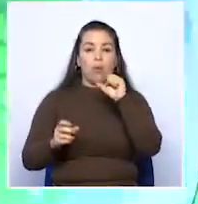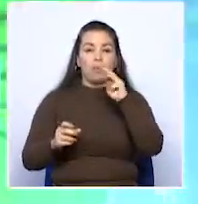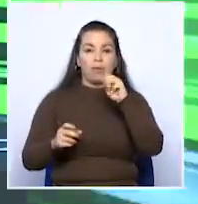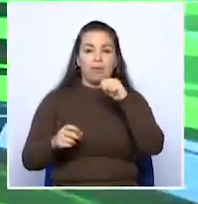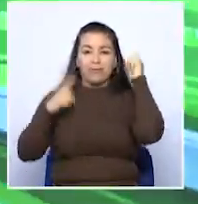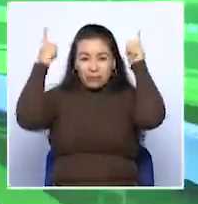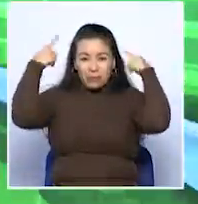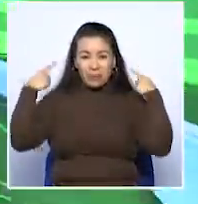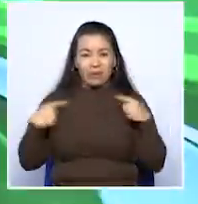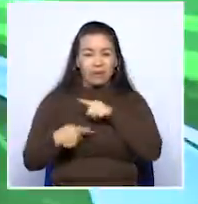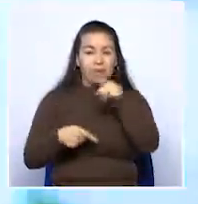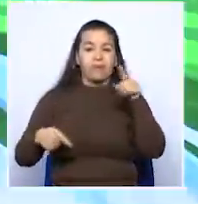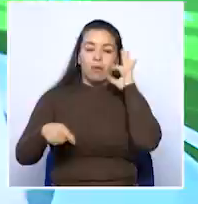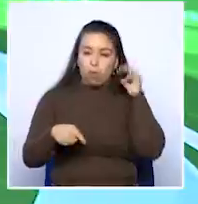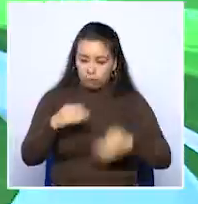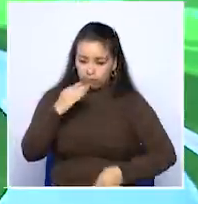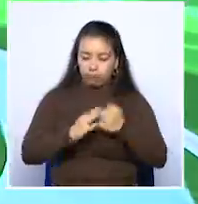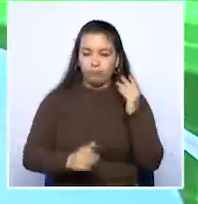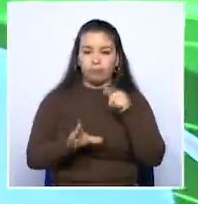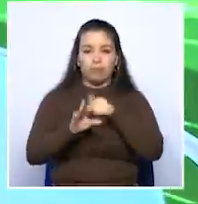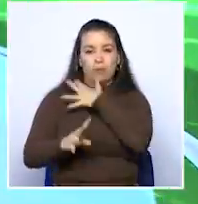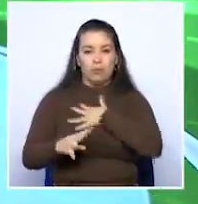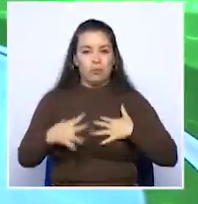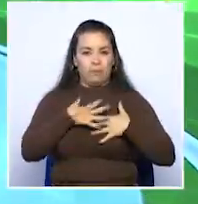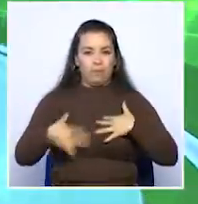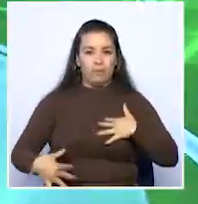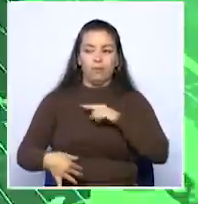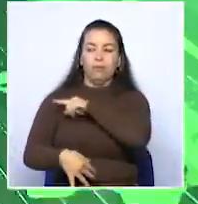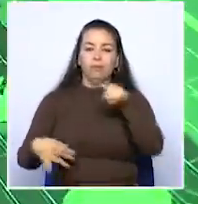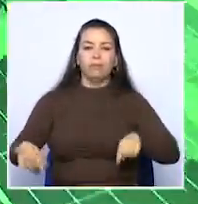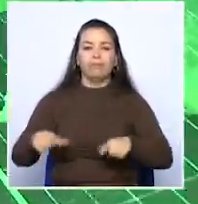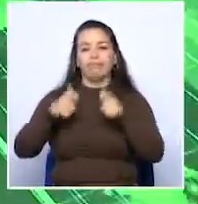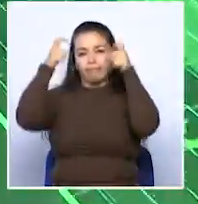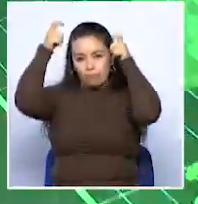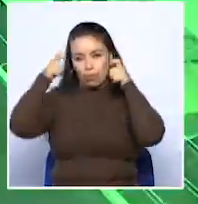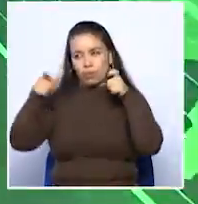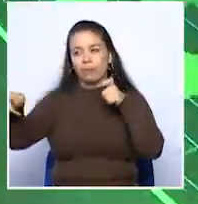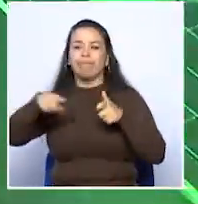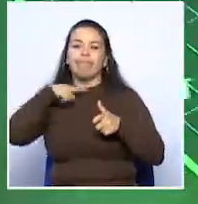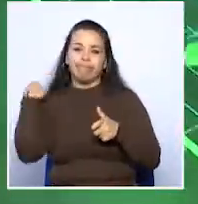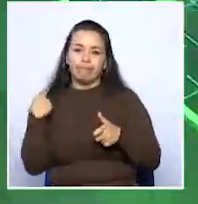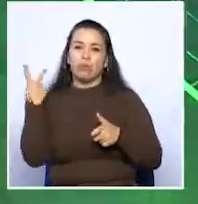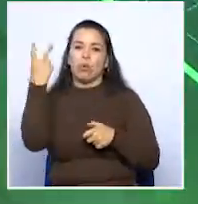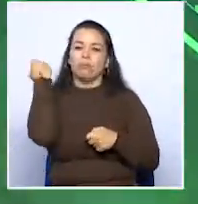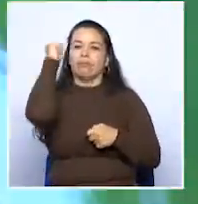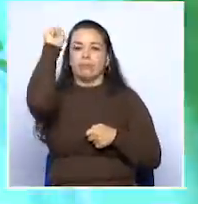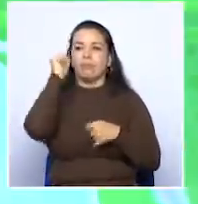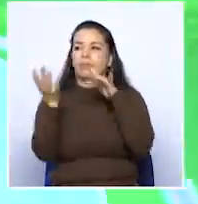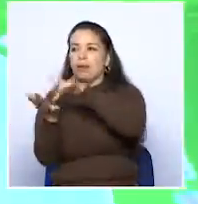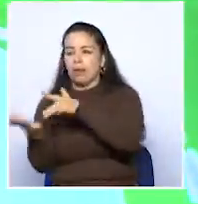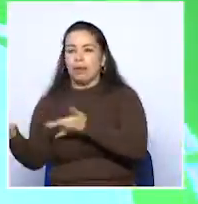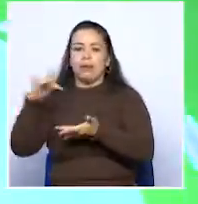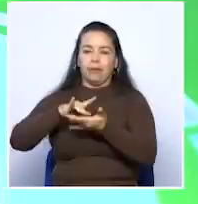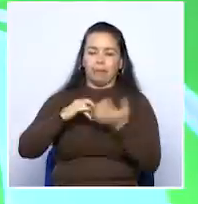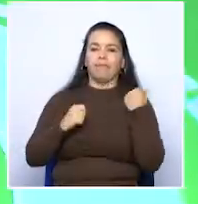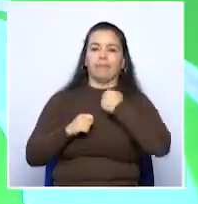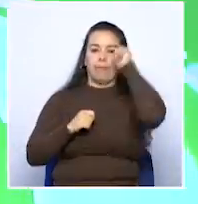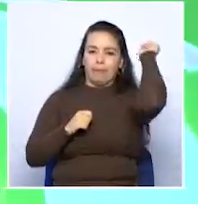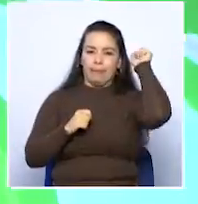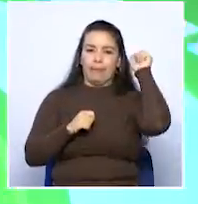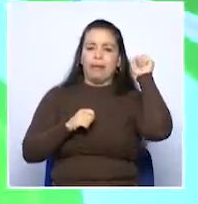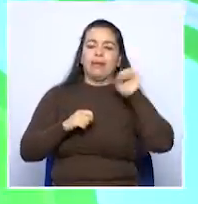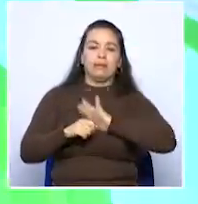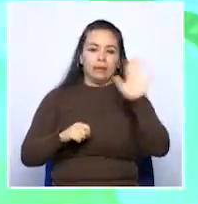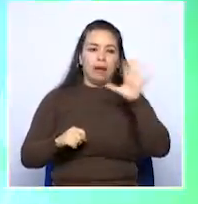equipo, la Juventus, logró avanzar en detrimento del Mónaco, el equipo de Falcao, ganaron los dos partidos, tanto de locales como de visitantes, y ya